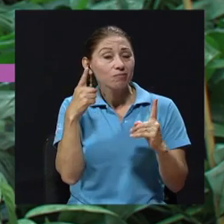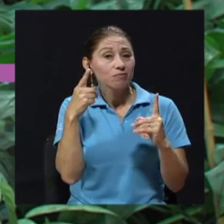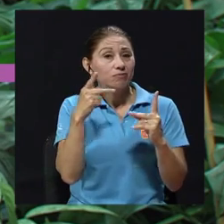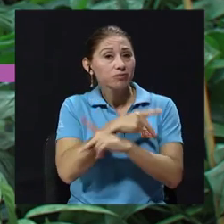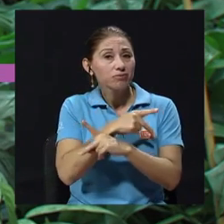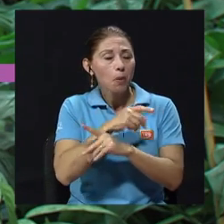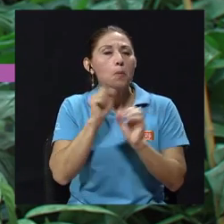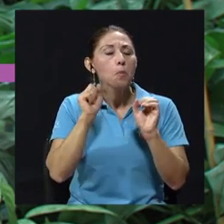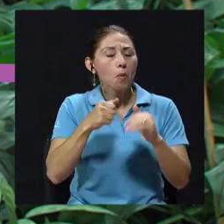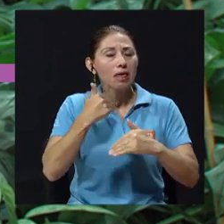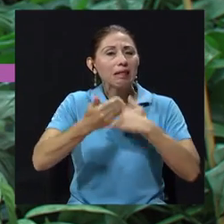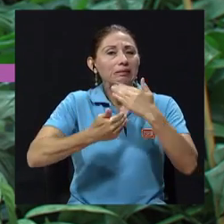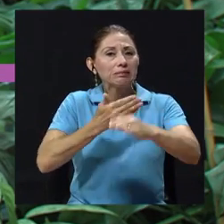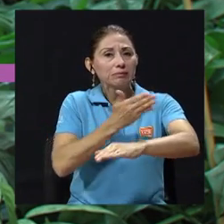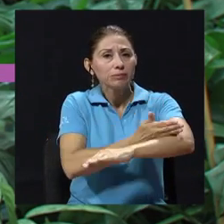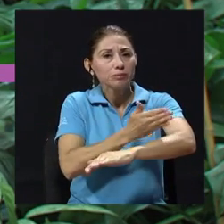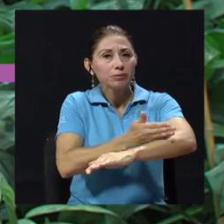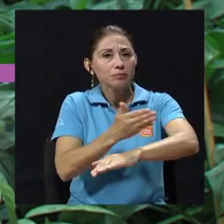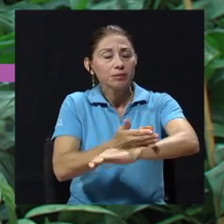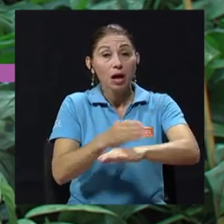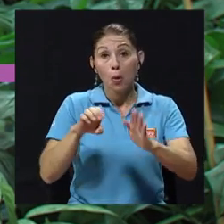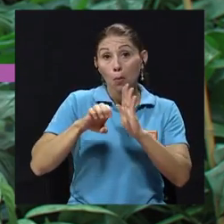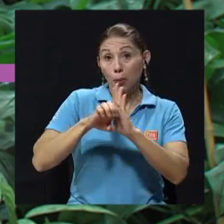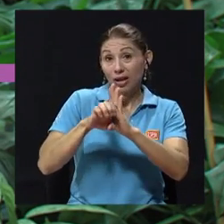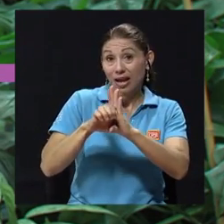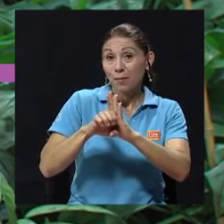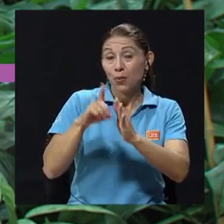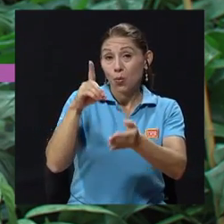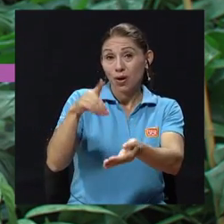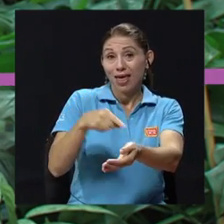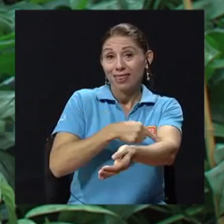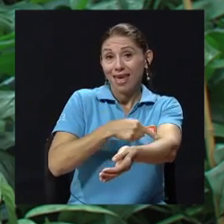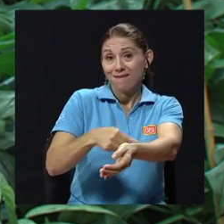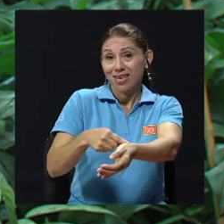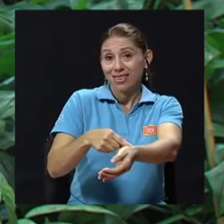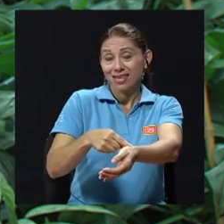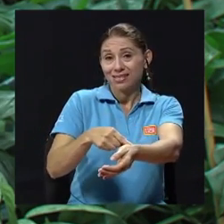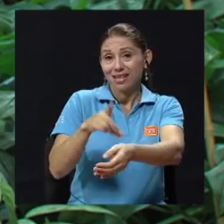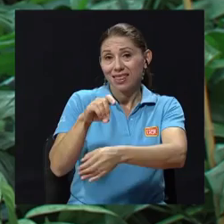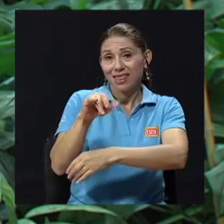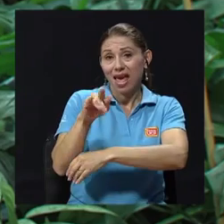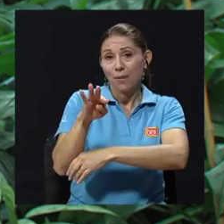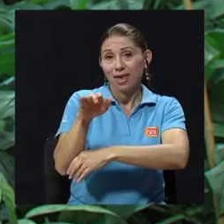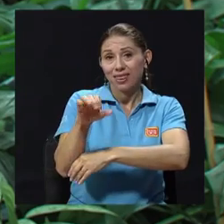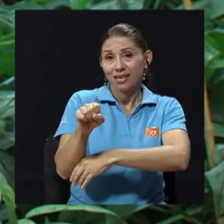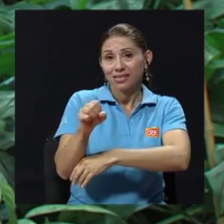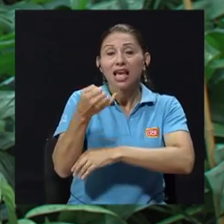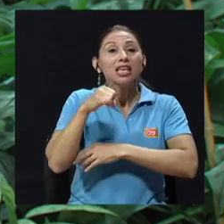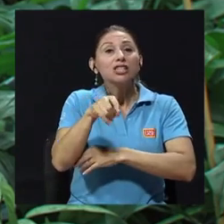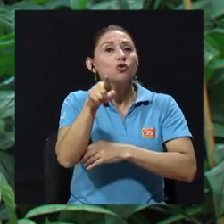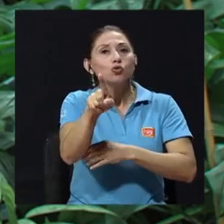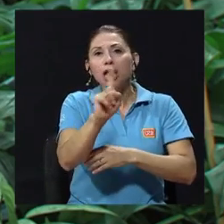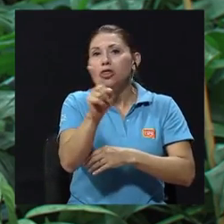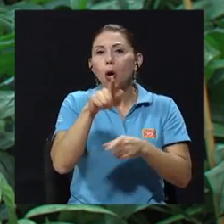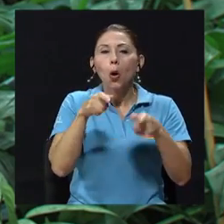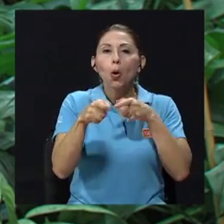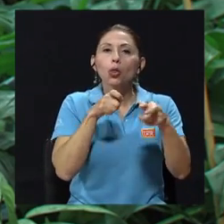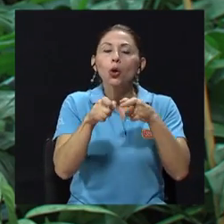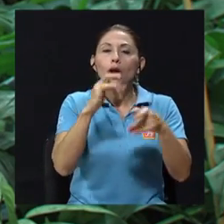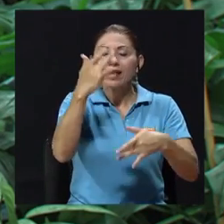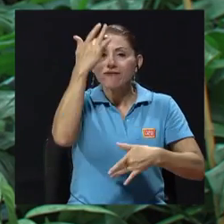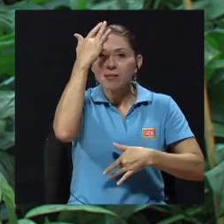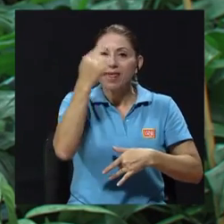bucodental el caso concreto de una diabetes melitus si usted no tiene la enfermedad periodontal controlada